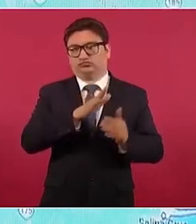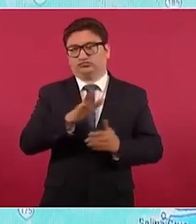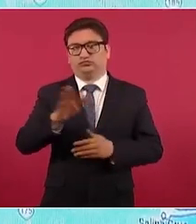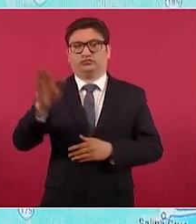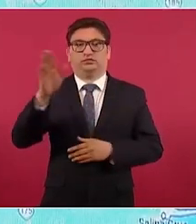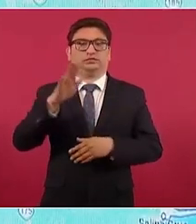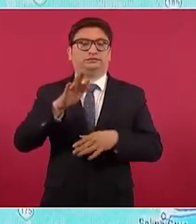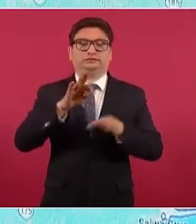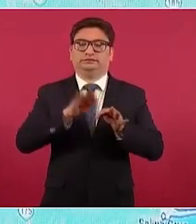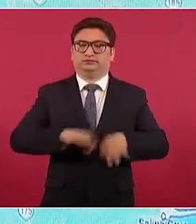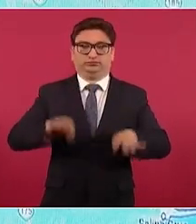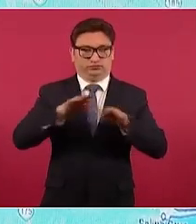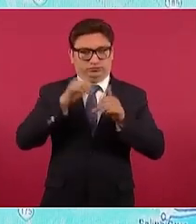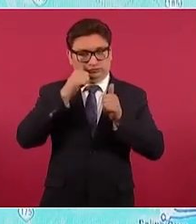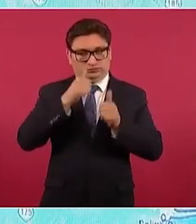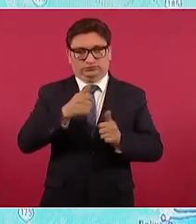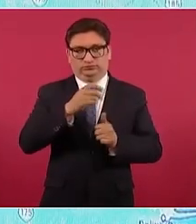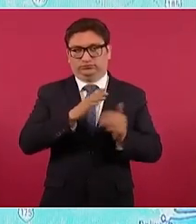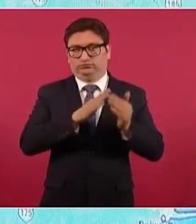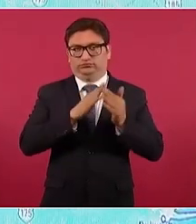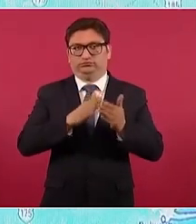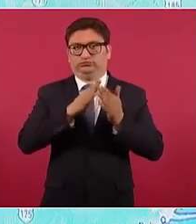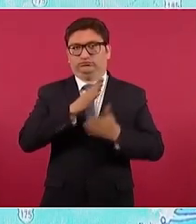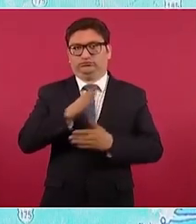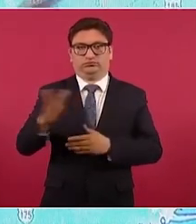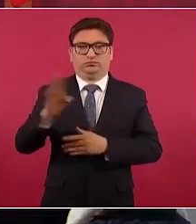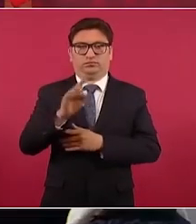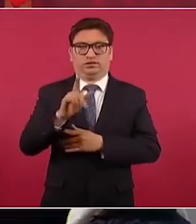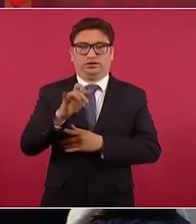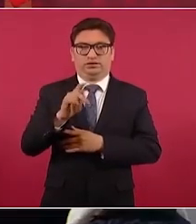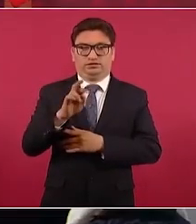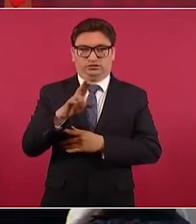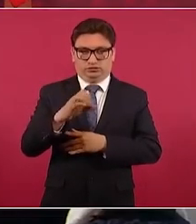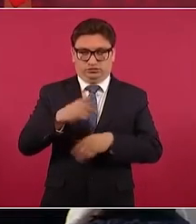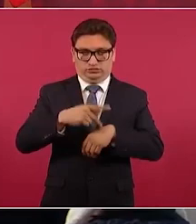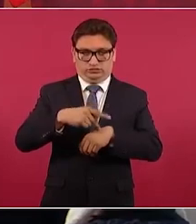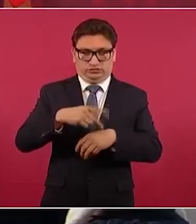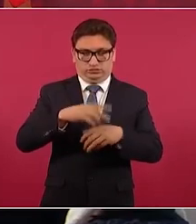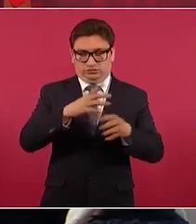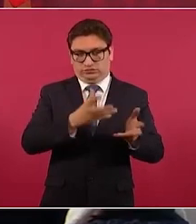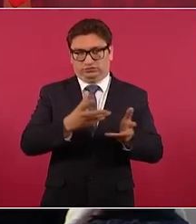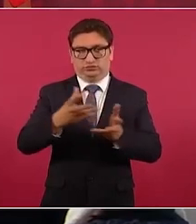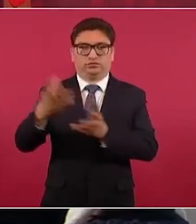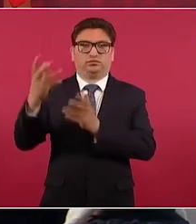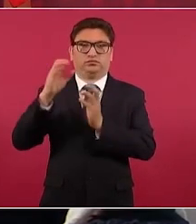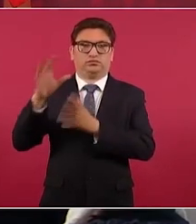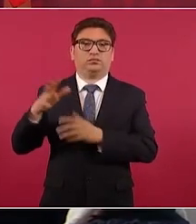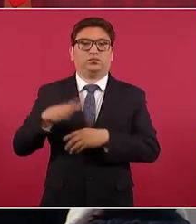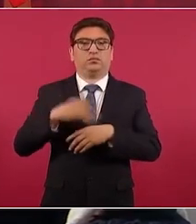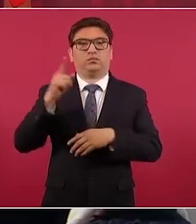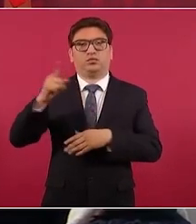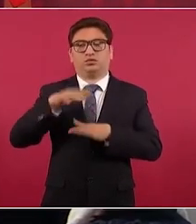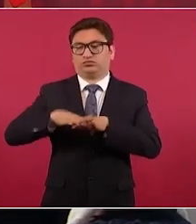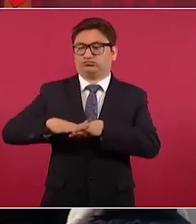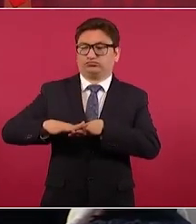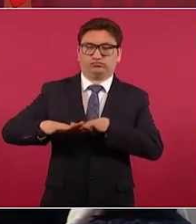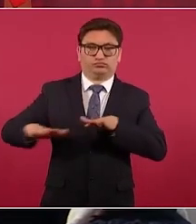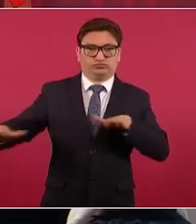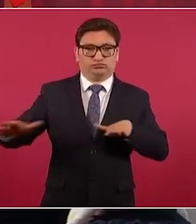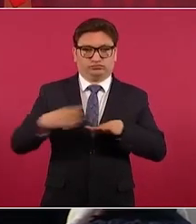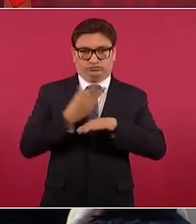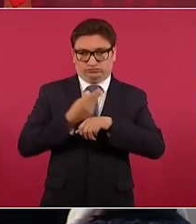prioridad al balazo porque estamos terminando los terraplenes,